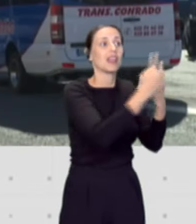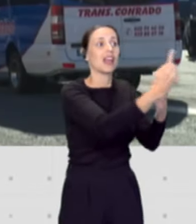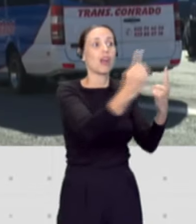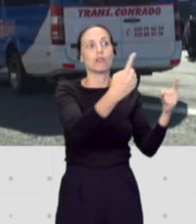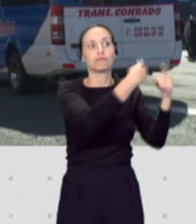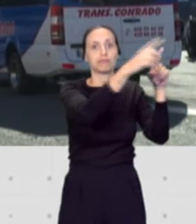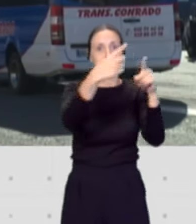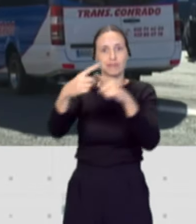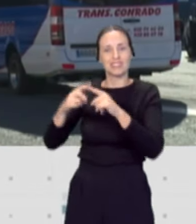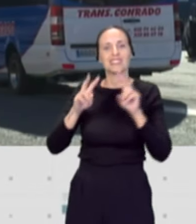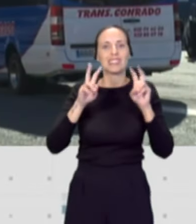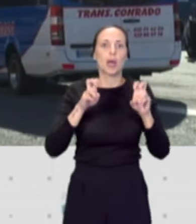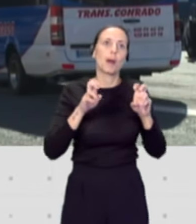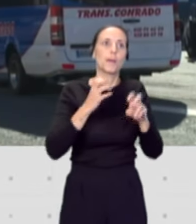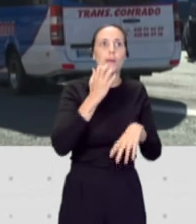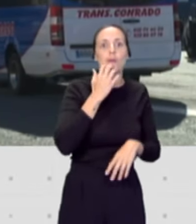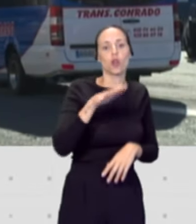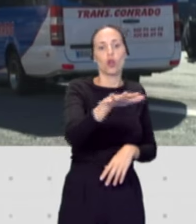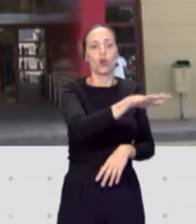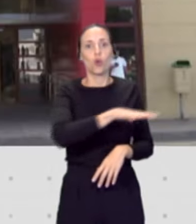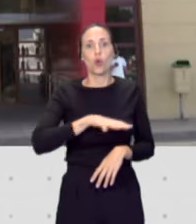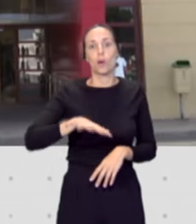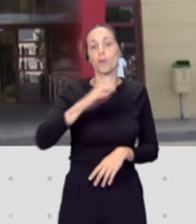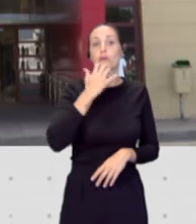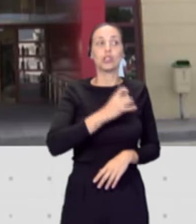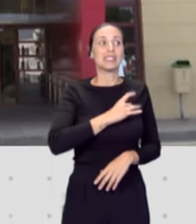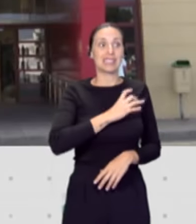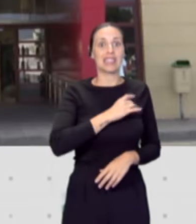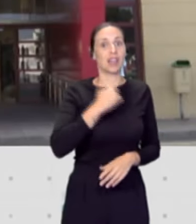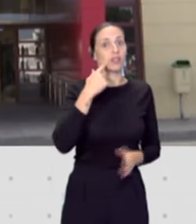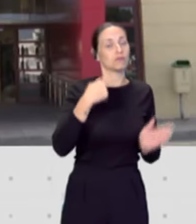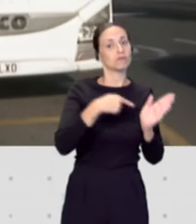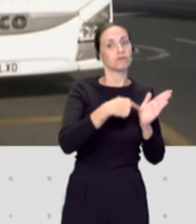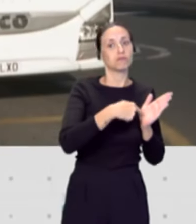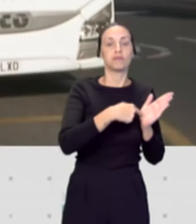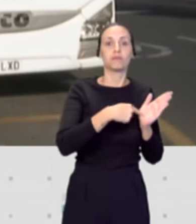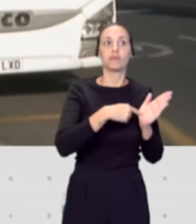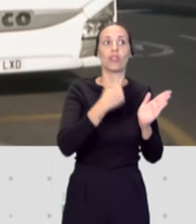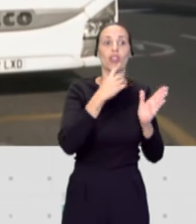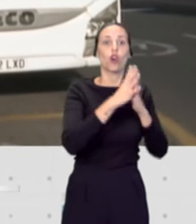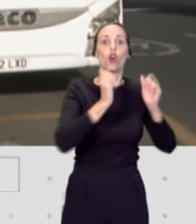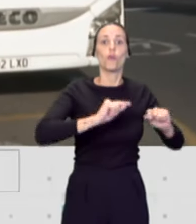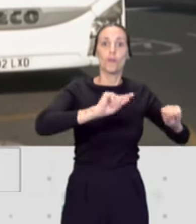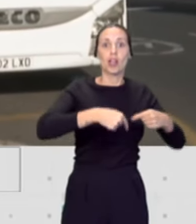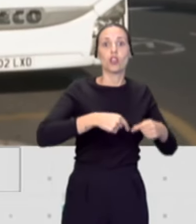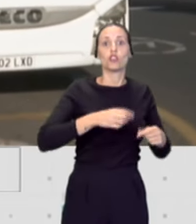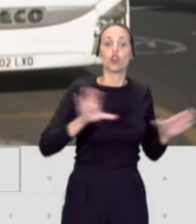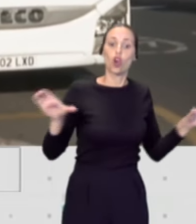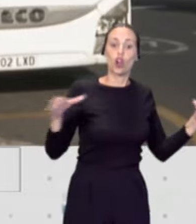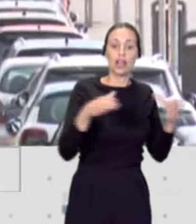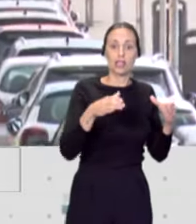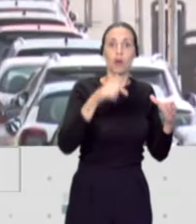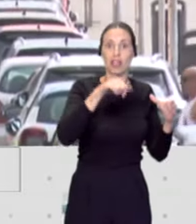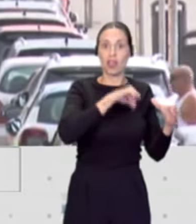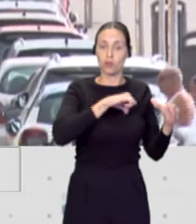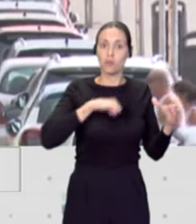cuanto a la distribución territorial. Por ejemplo, los sindicatos vienen reclamando que en los convenios colectivos autonómicos se contemple un